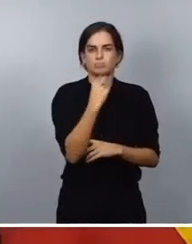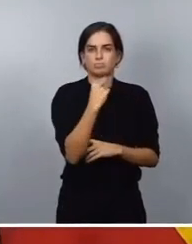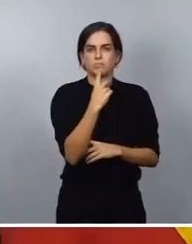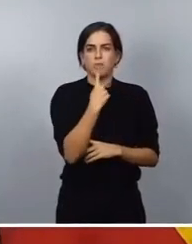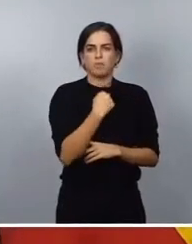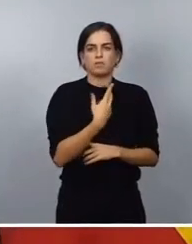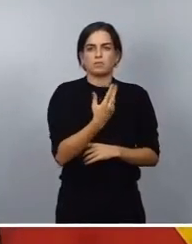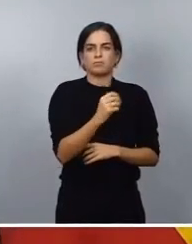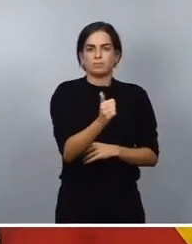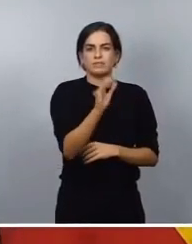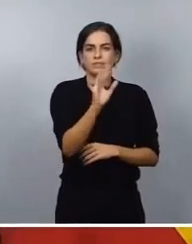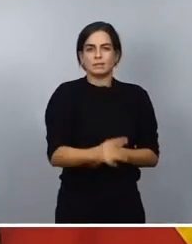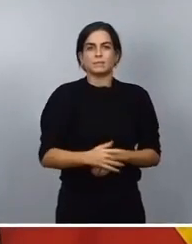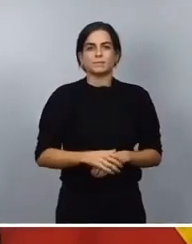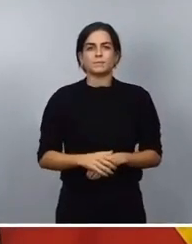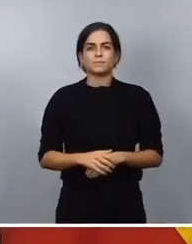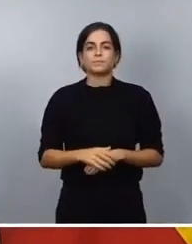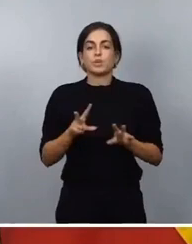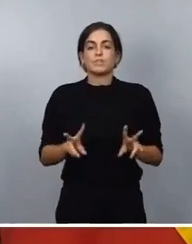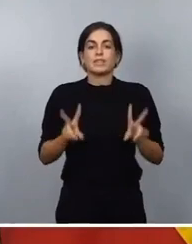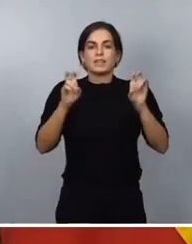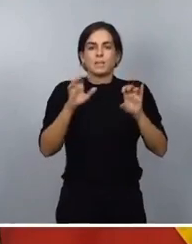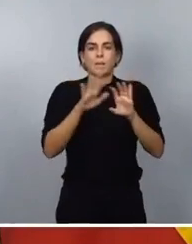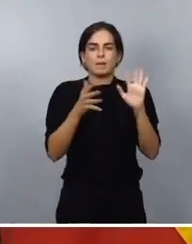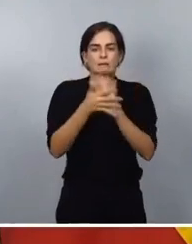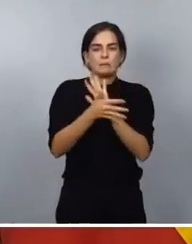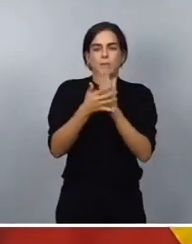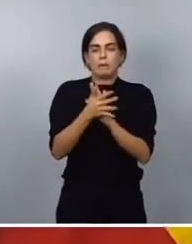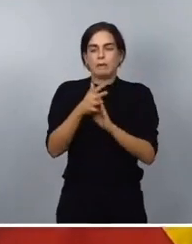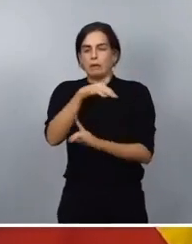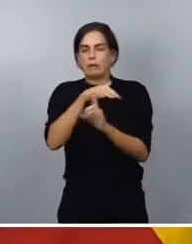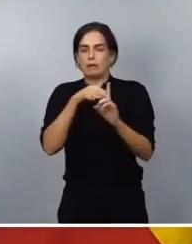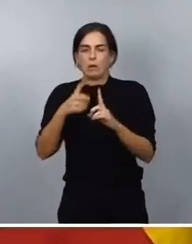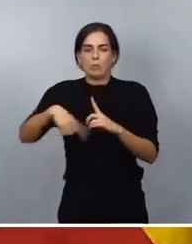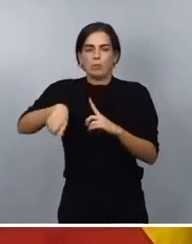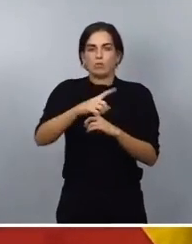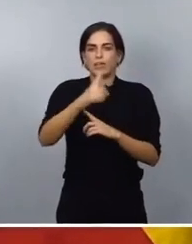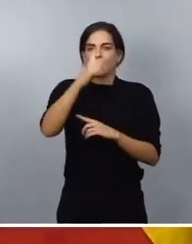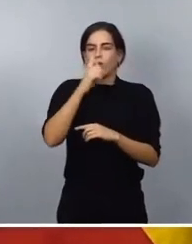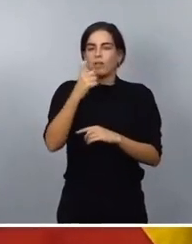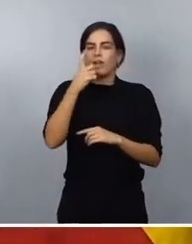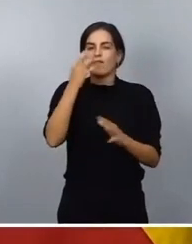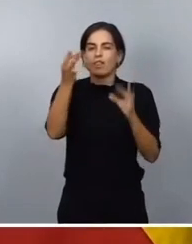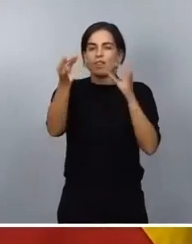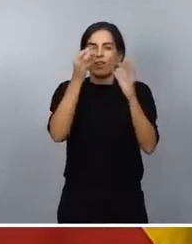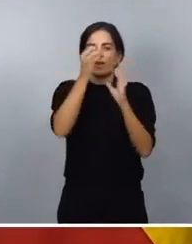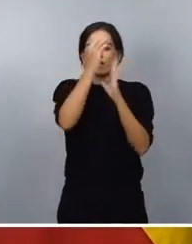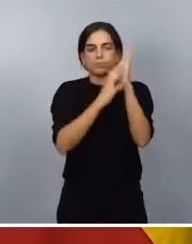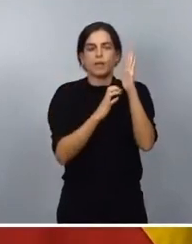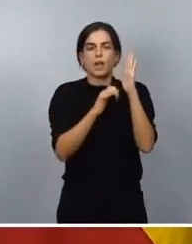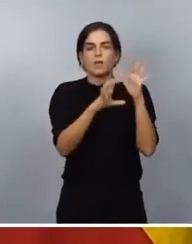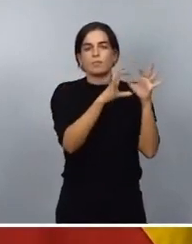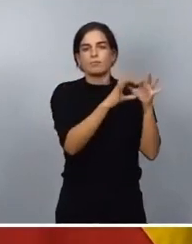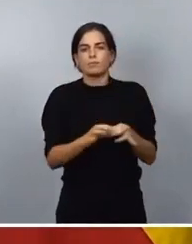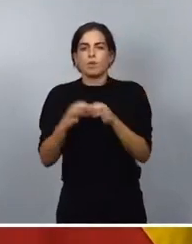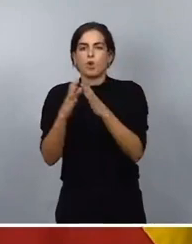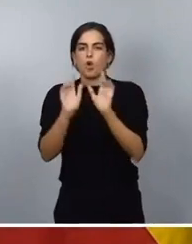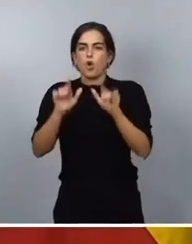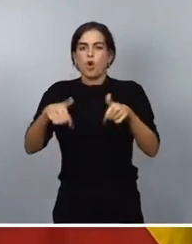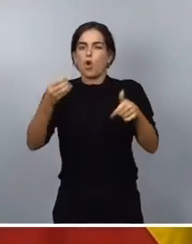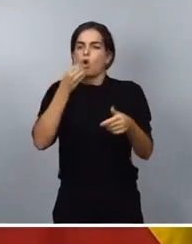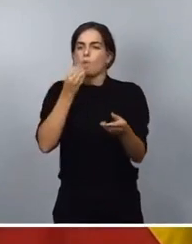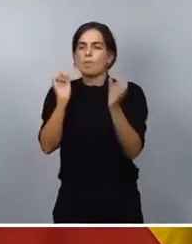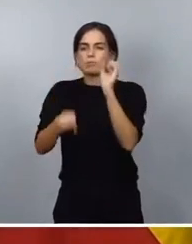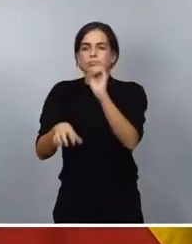el tema del que estamos hablando, les recordaré los datos de que disponemos en relación con el desperdicio alimentario en